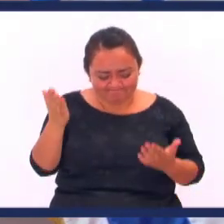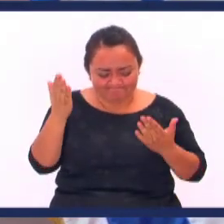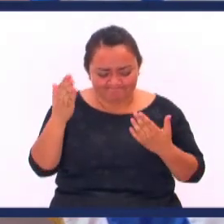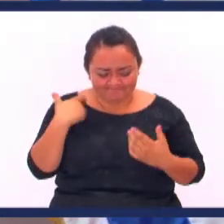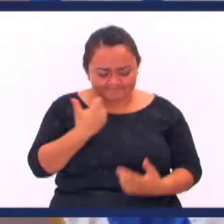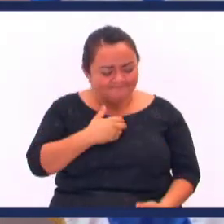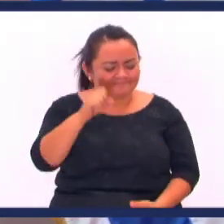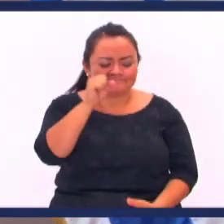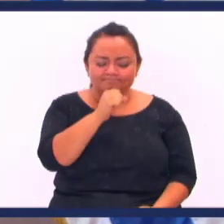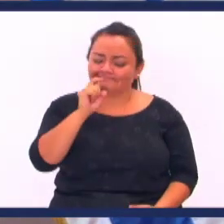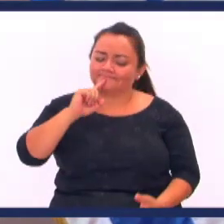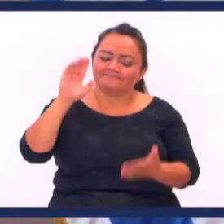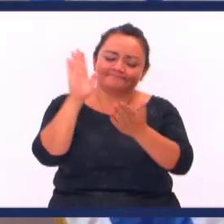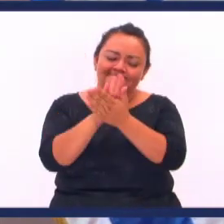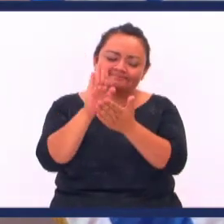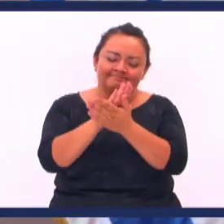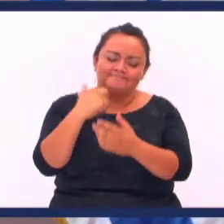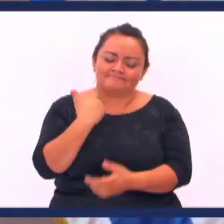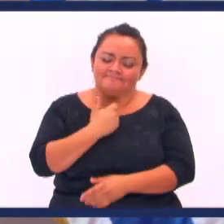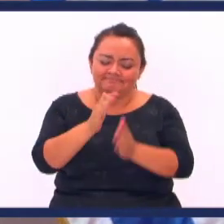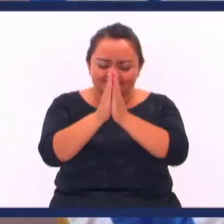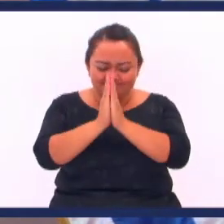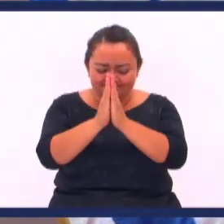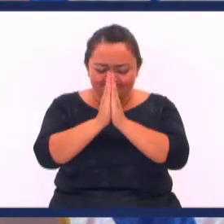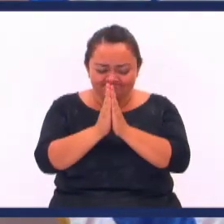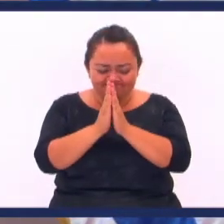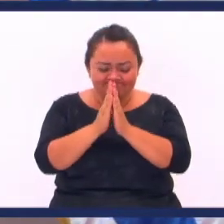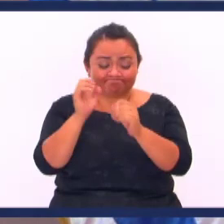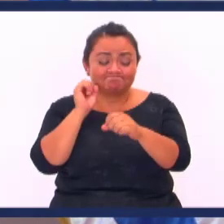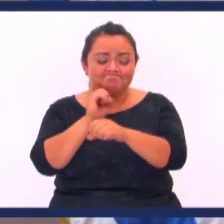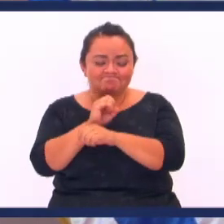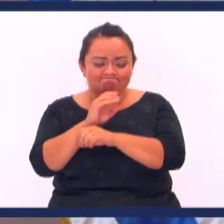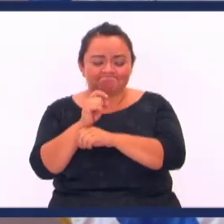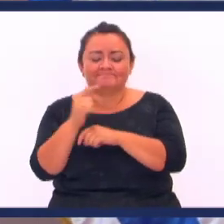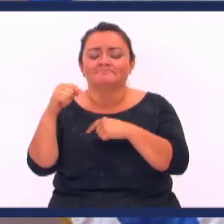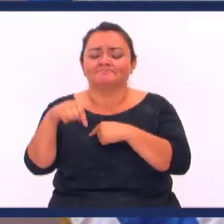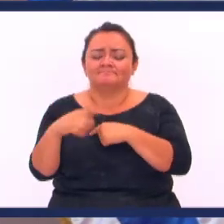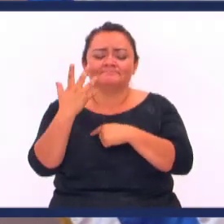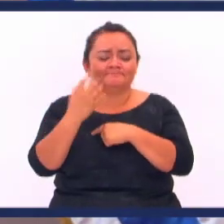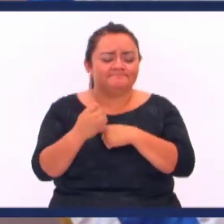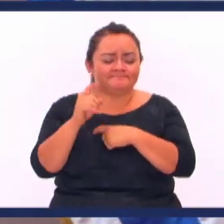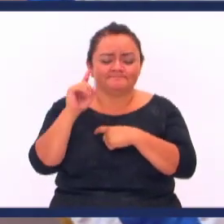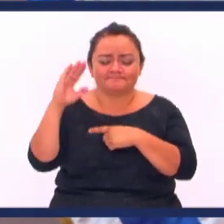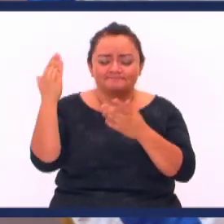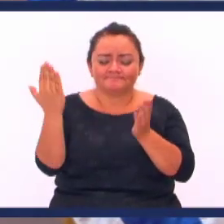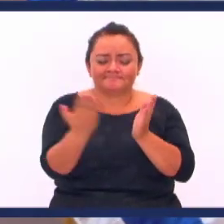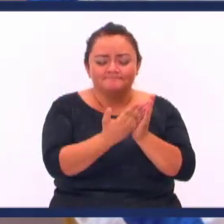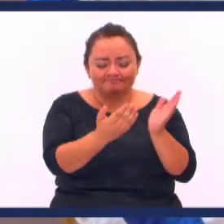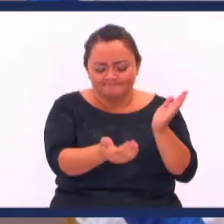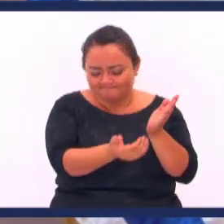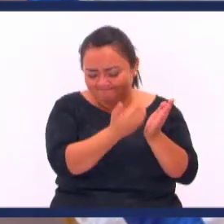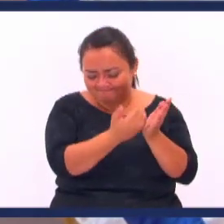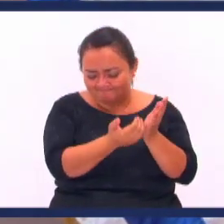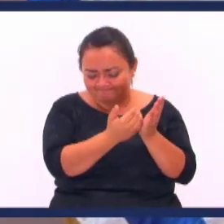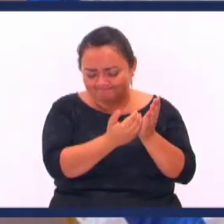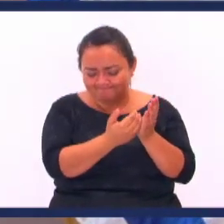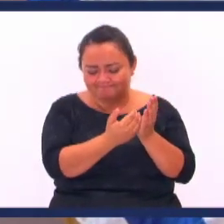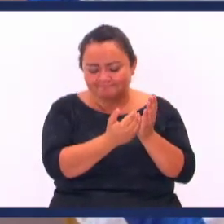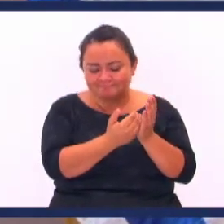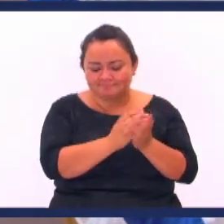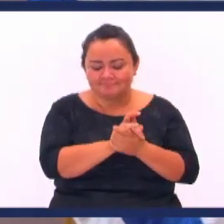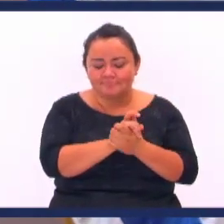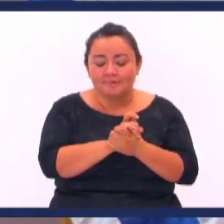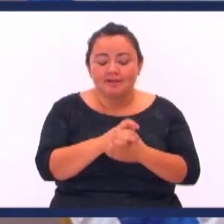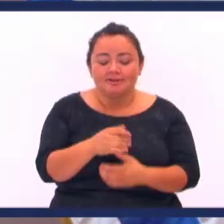Hemos cantado alabanzas, hemos orado, hemos escuchado consejos Pero hoy queremos que tu palabra nos hable,